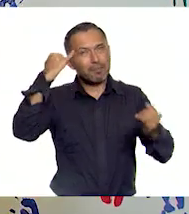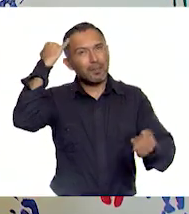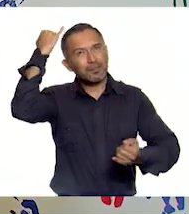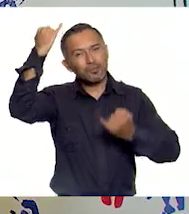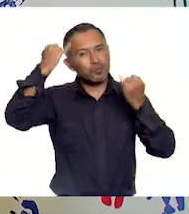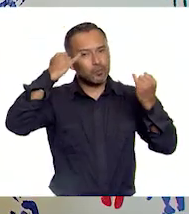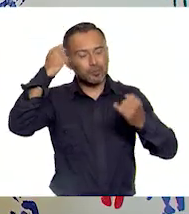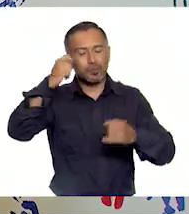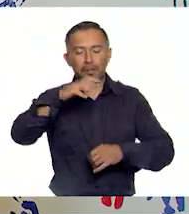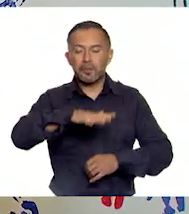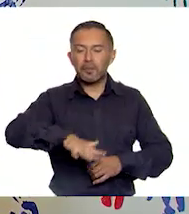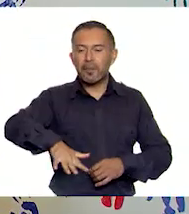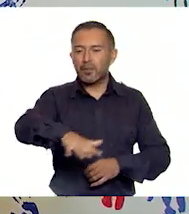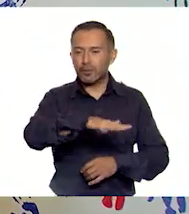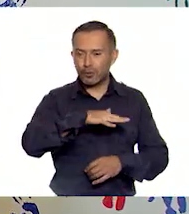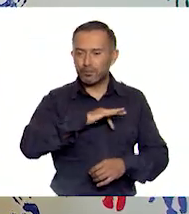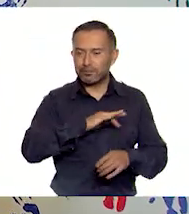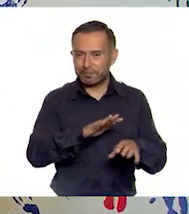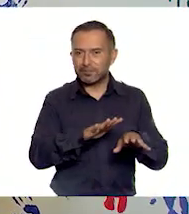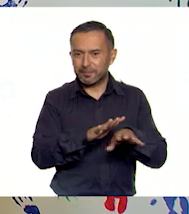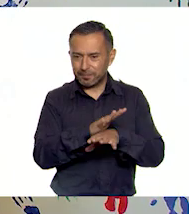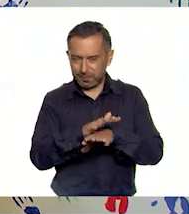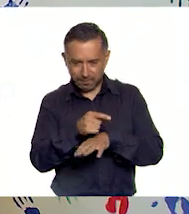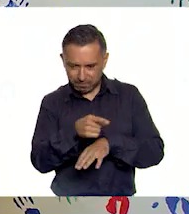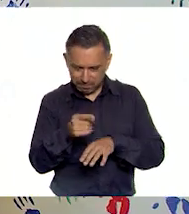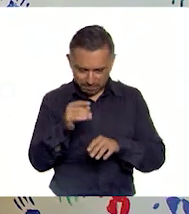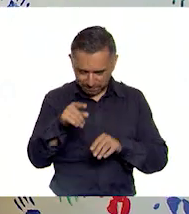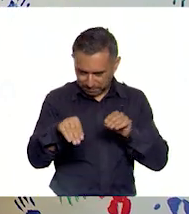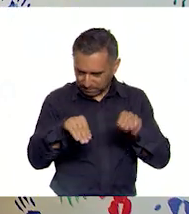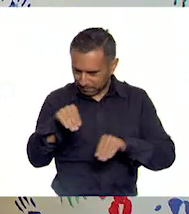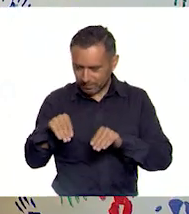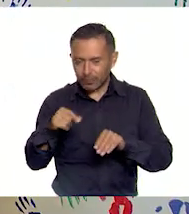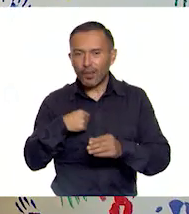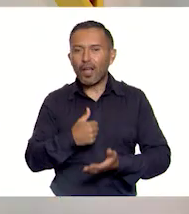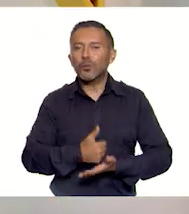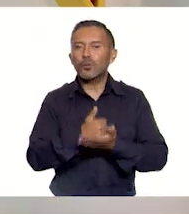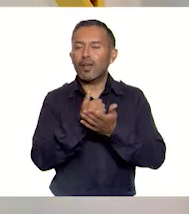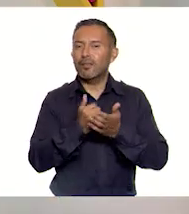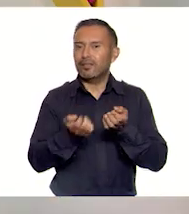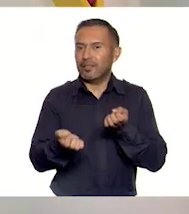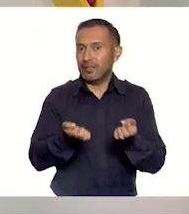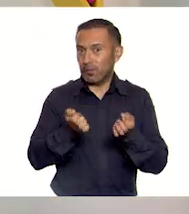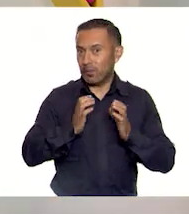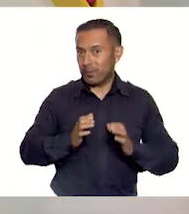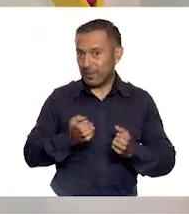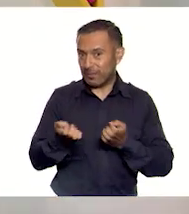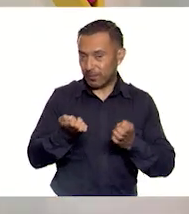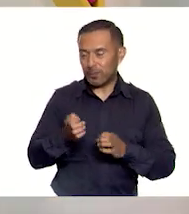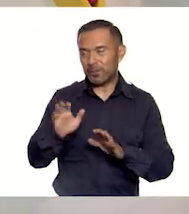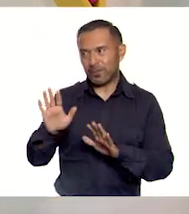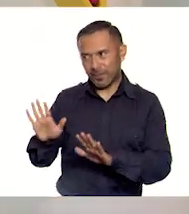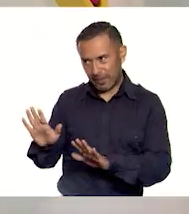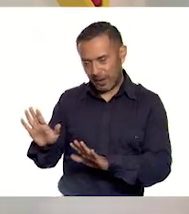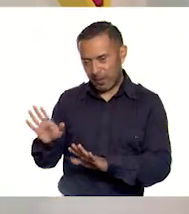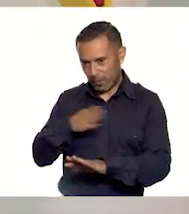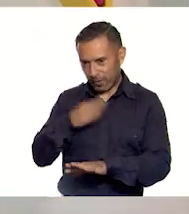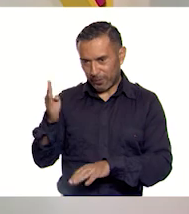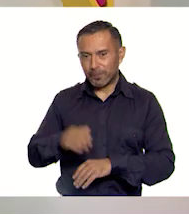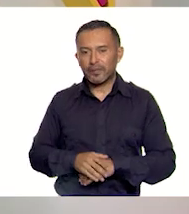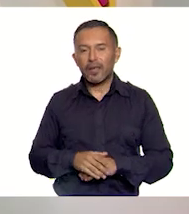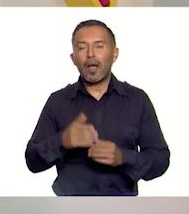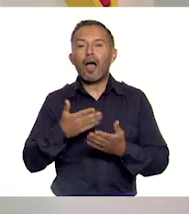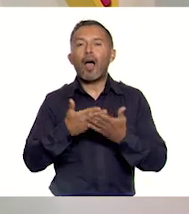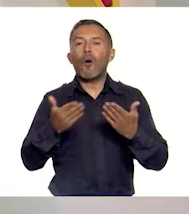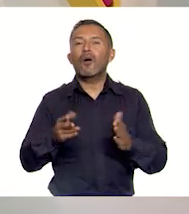nuestro espacio en donde estamos y animarnos a mantenernos en movimiento. Bueno, profe Gus, ahora yo les quiero compartir